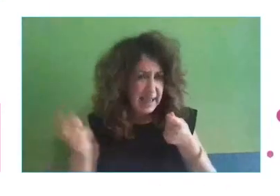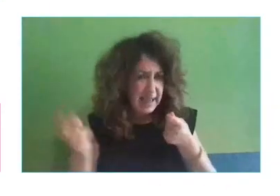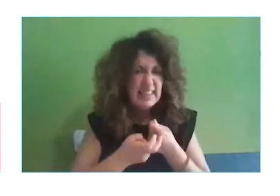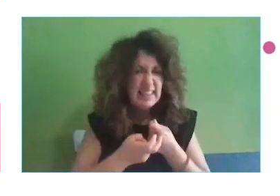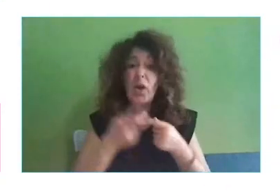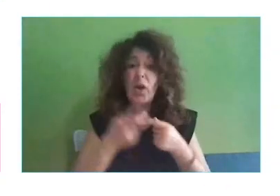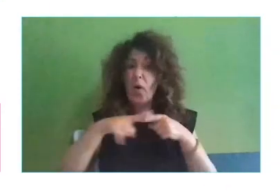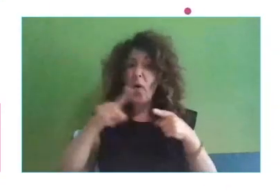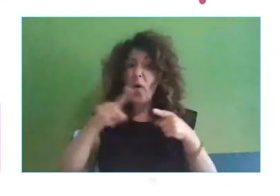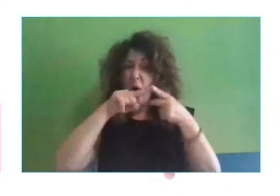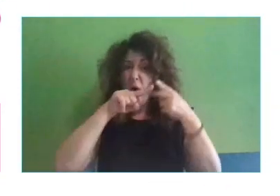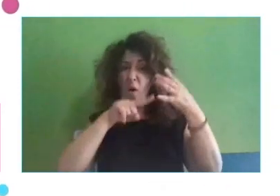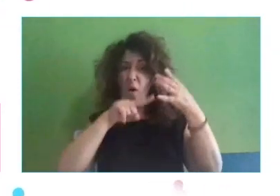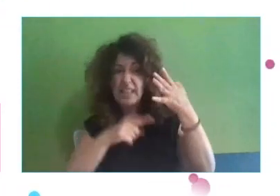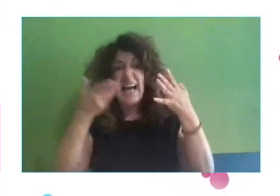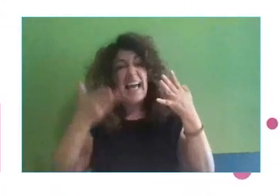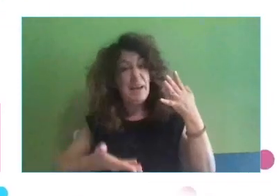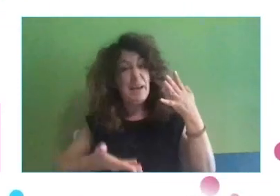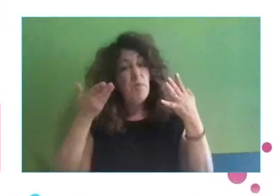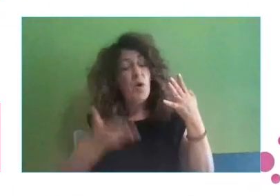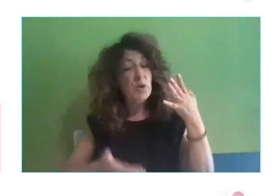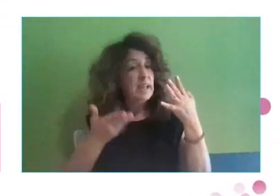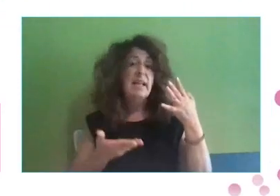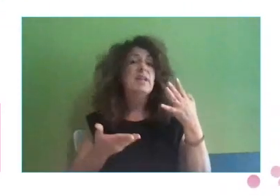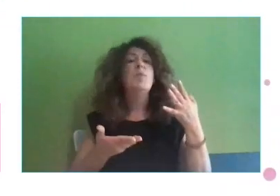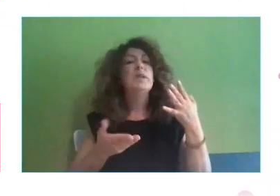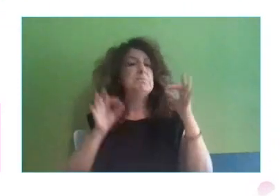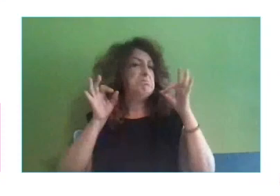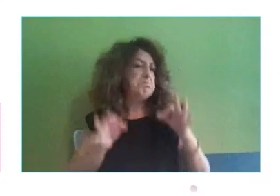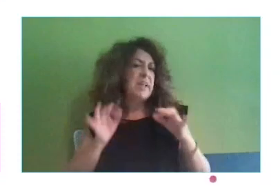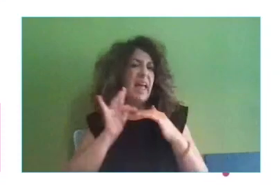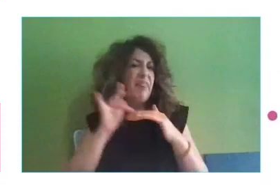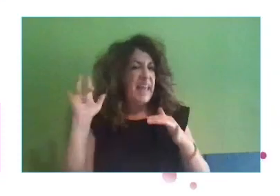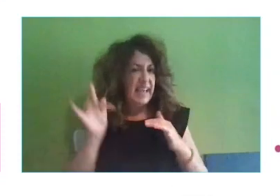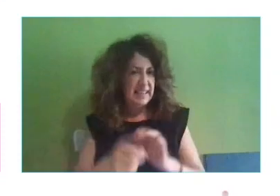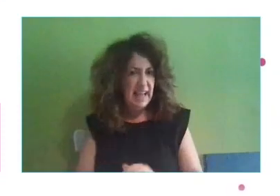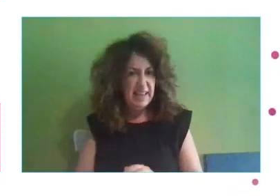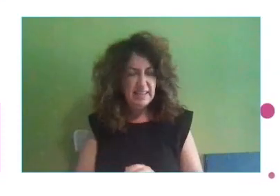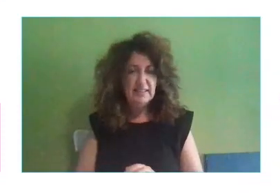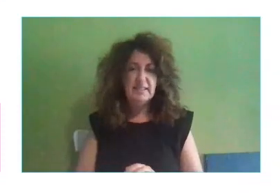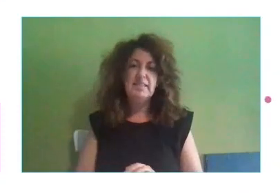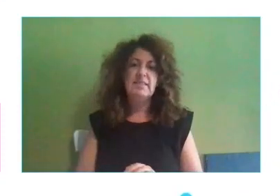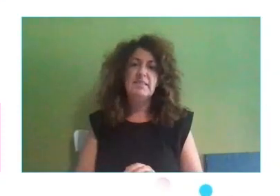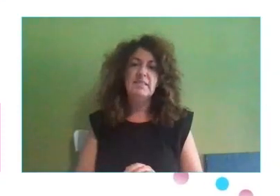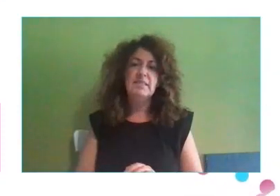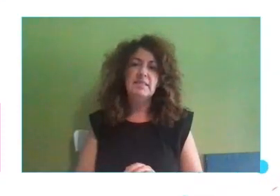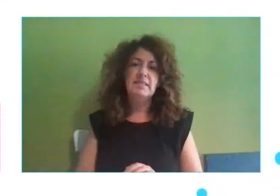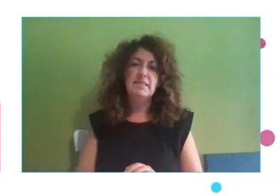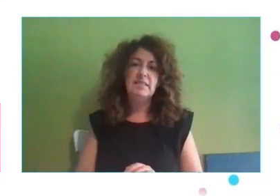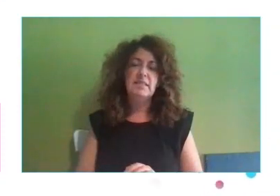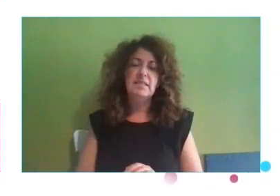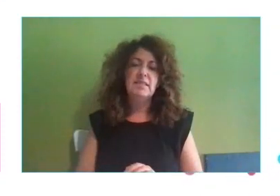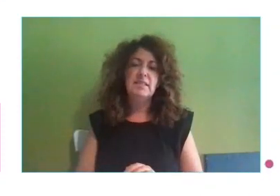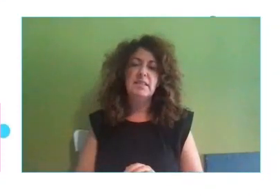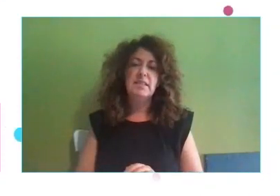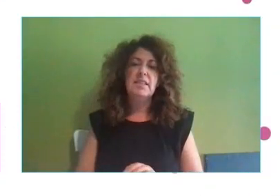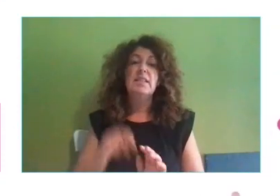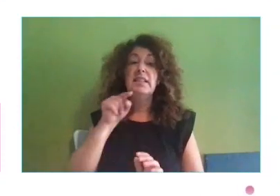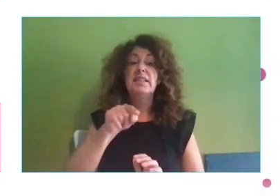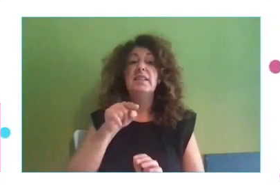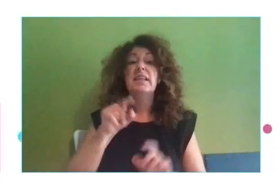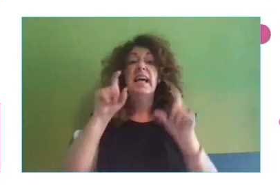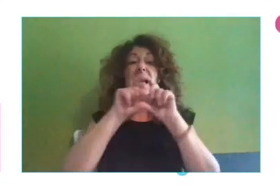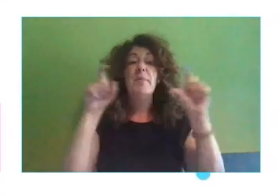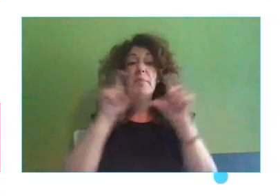ya las puedes plantear de forma digital. ¿Qué perfil le haría falta a esta pyme para esto? Bueno, pues